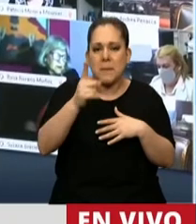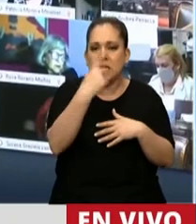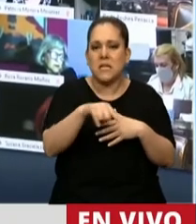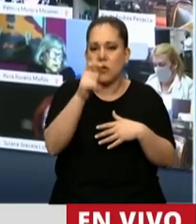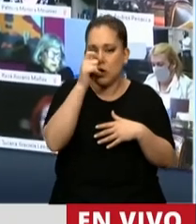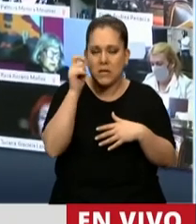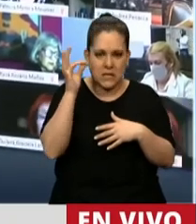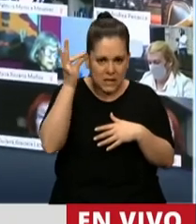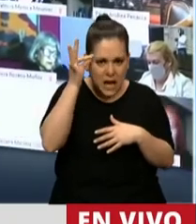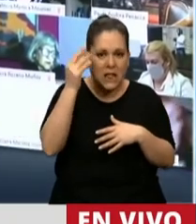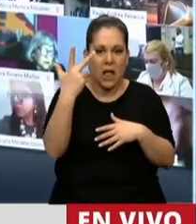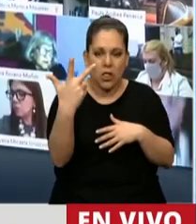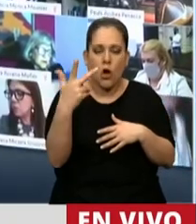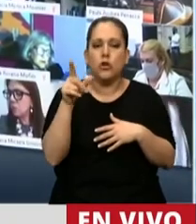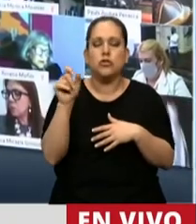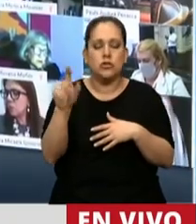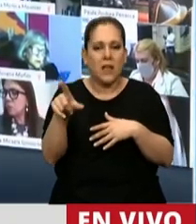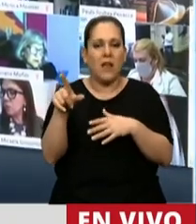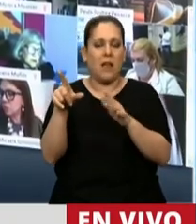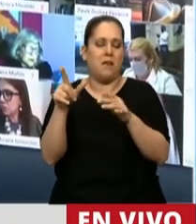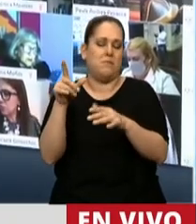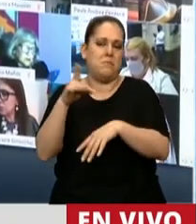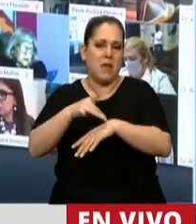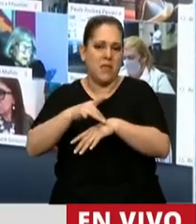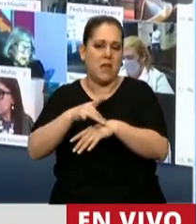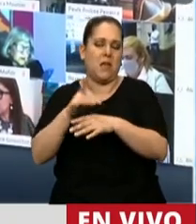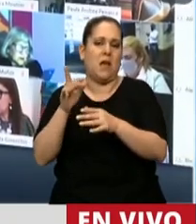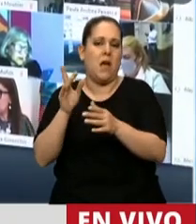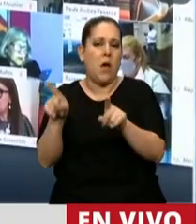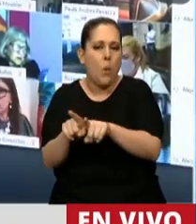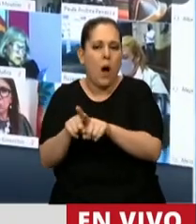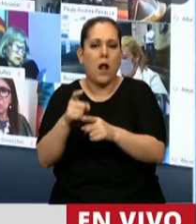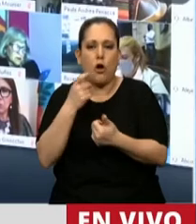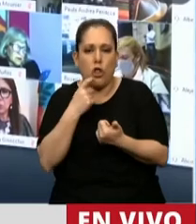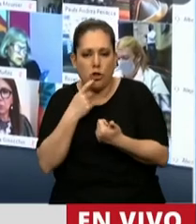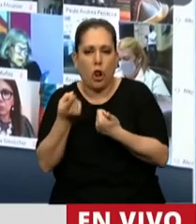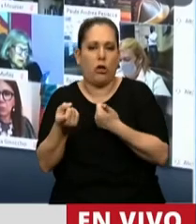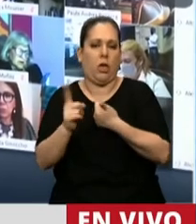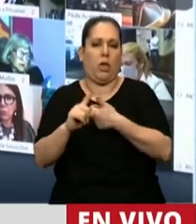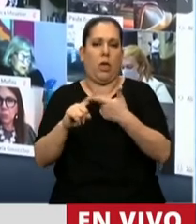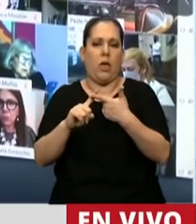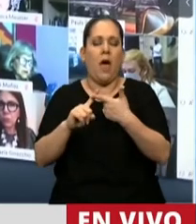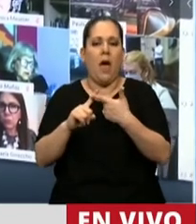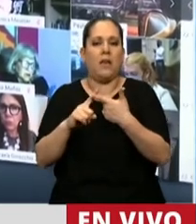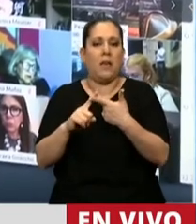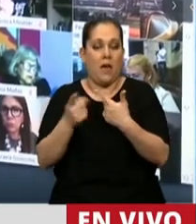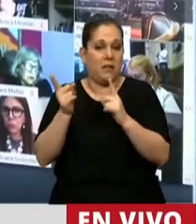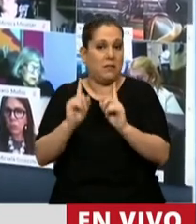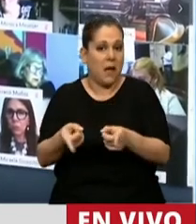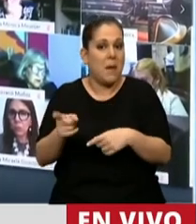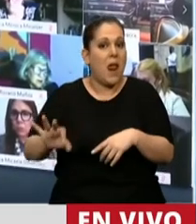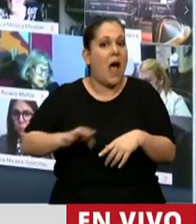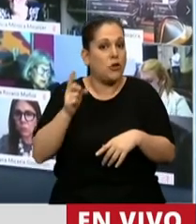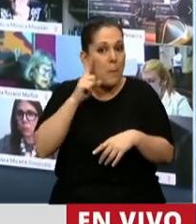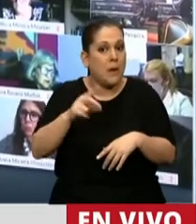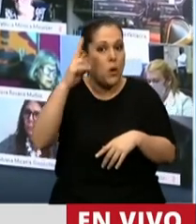establece las reglas para el ejercicio de la medicina, odontología y actividad de colaboración de las mismas, que recordemos trata del año